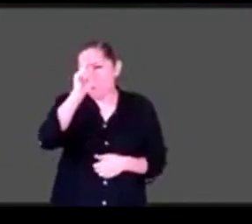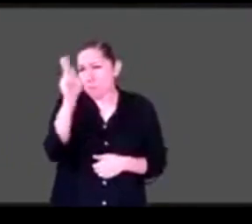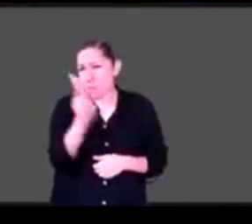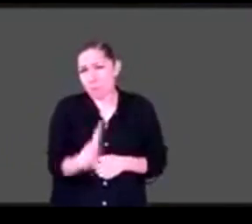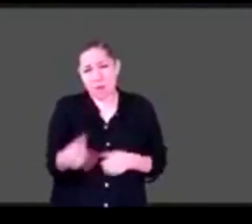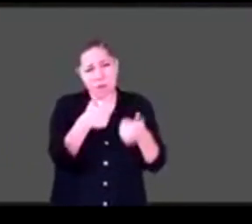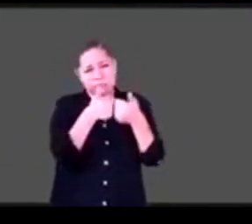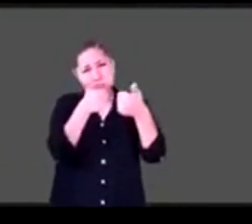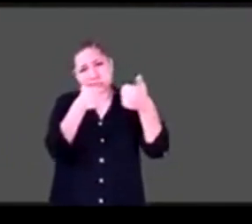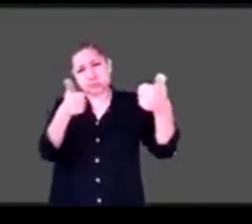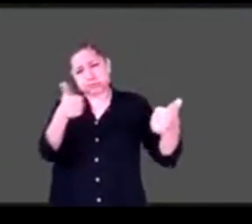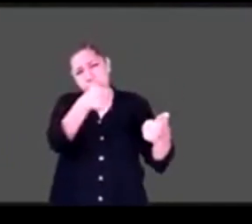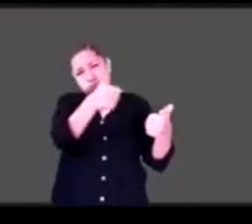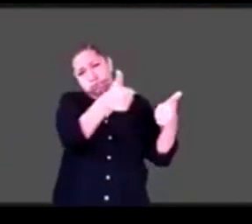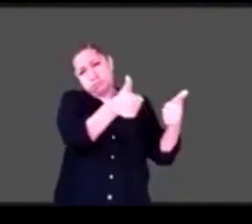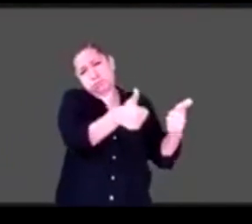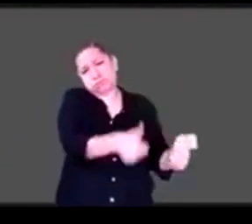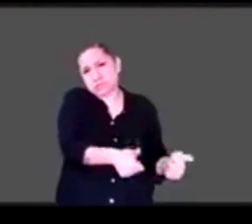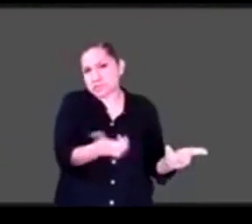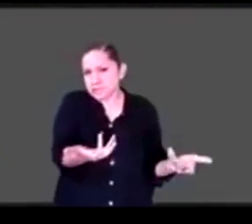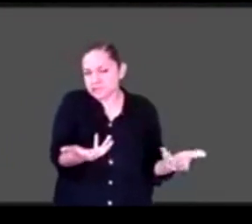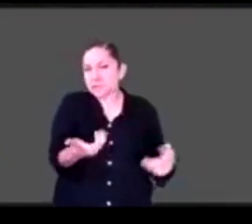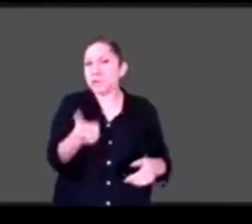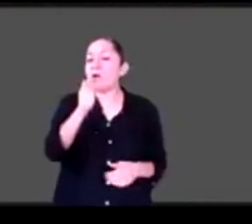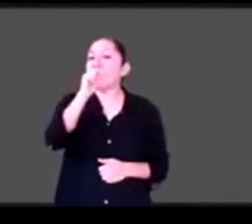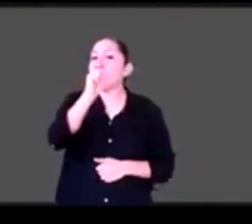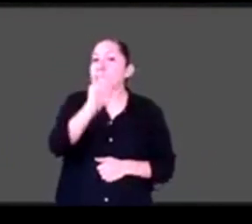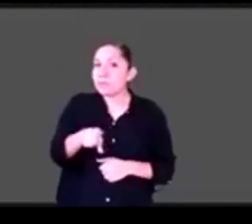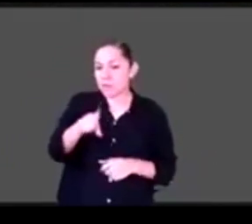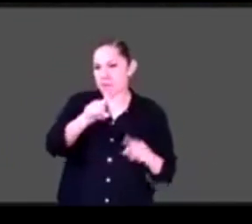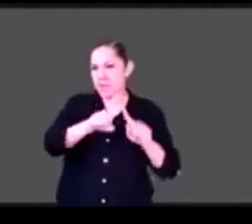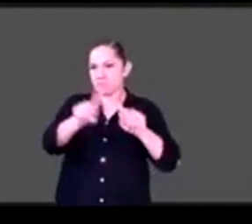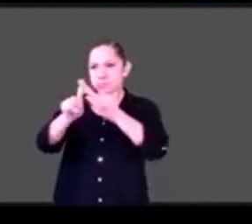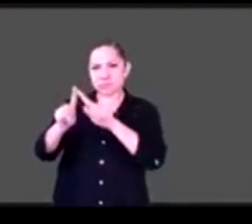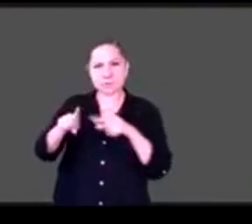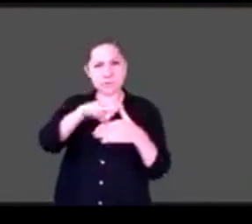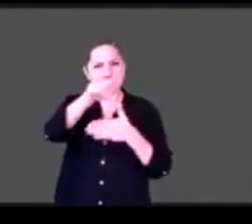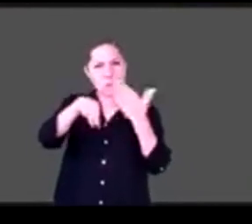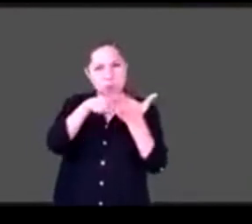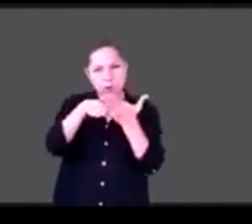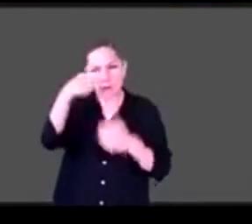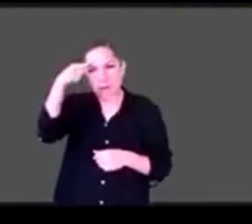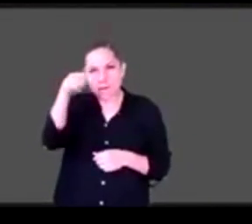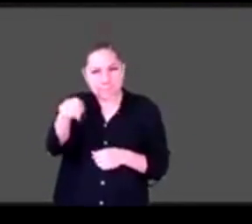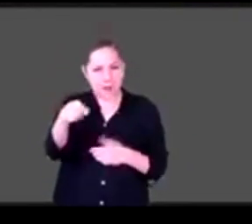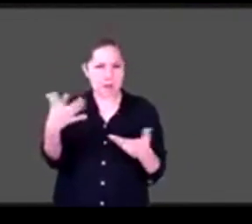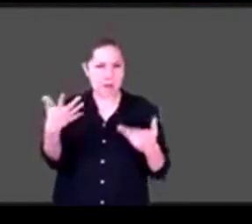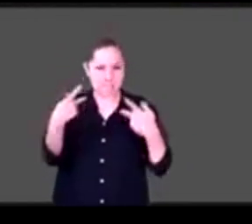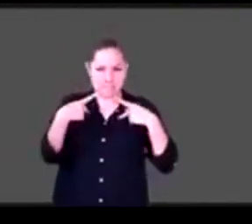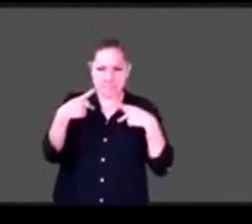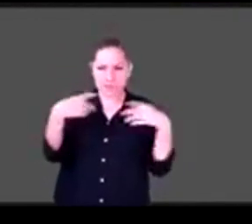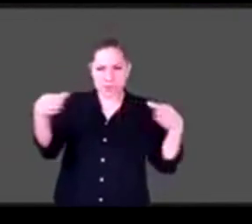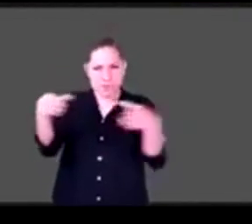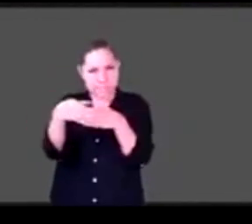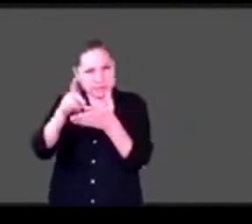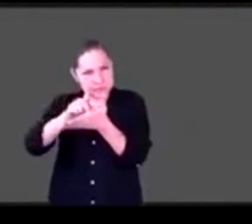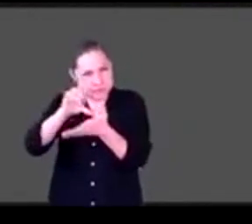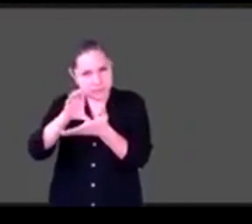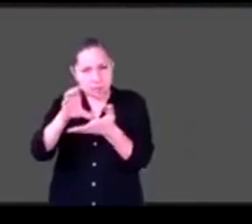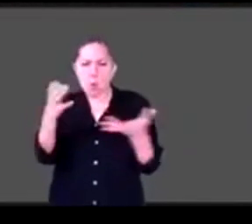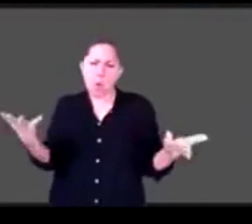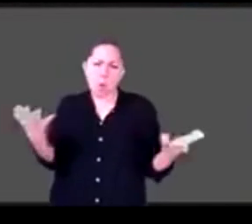conformados por las mismas personas con discapacidad, o sus familias, o también